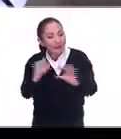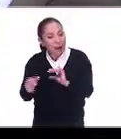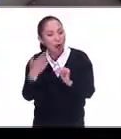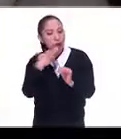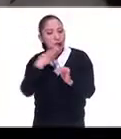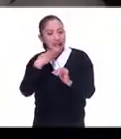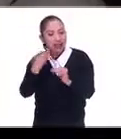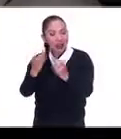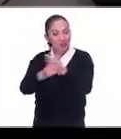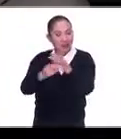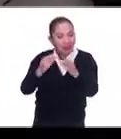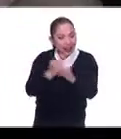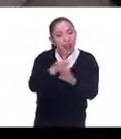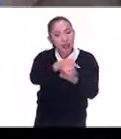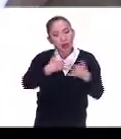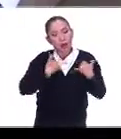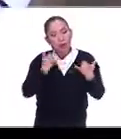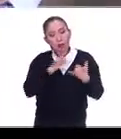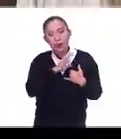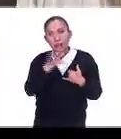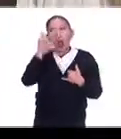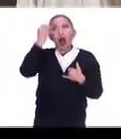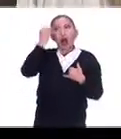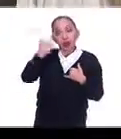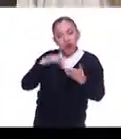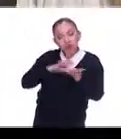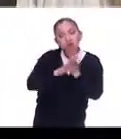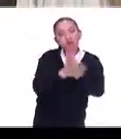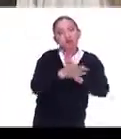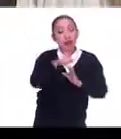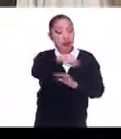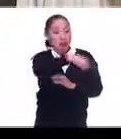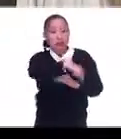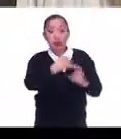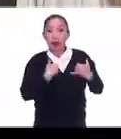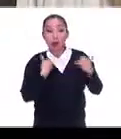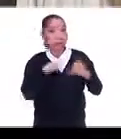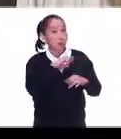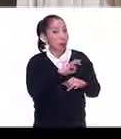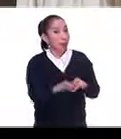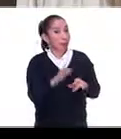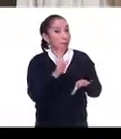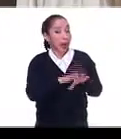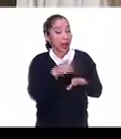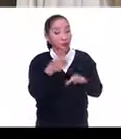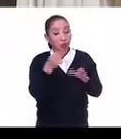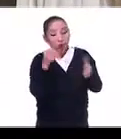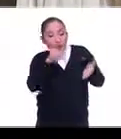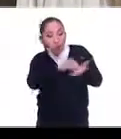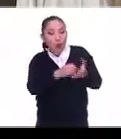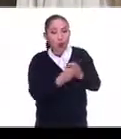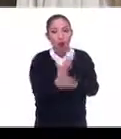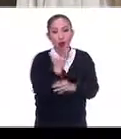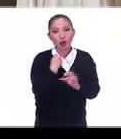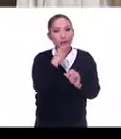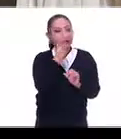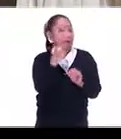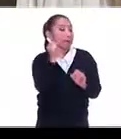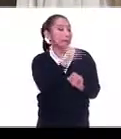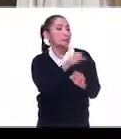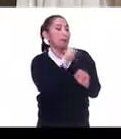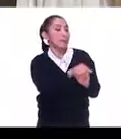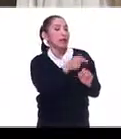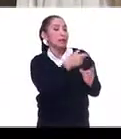utilizaban y los jóvenes entonces podrían incorporarse. y los jóvenes pueden imprimirle un mensaje nuevo. No estamos diciendo vamos a